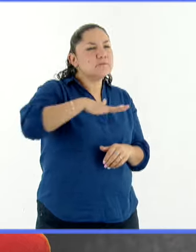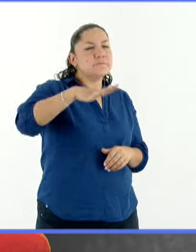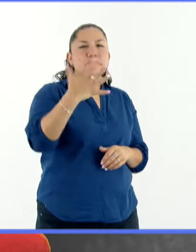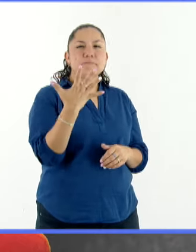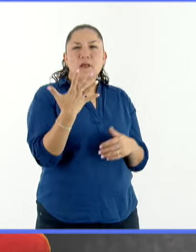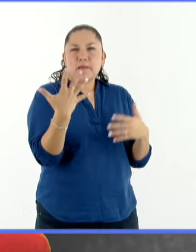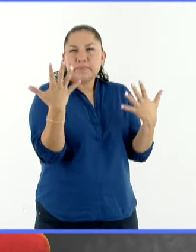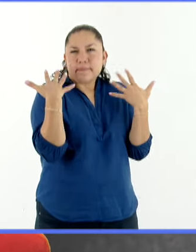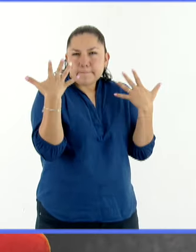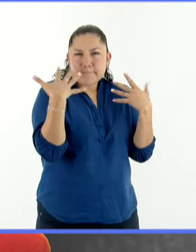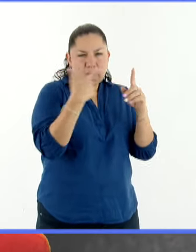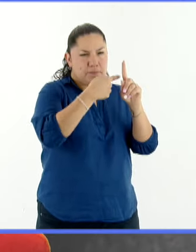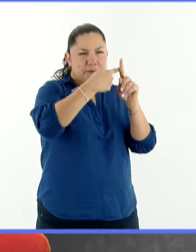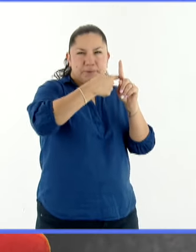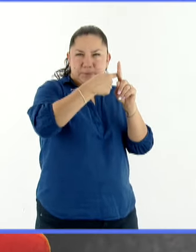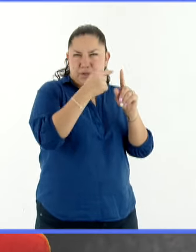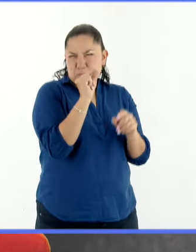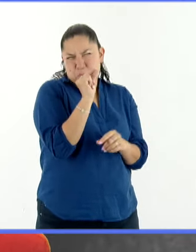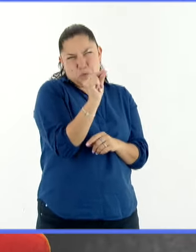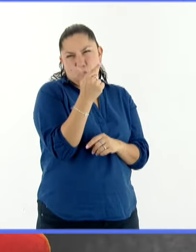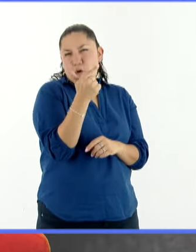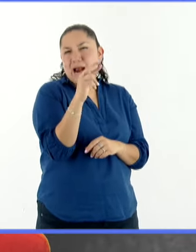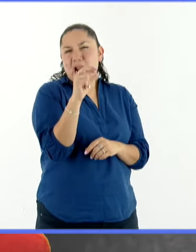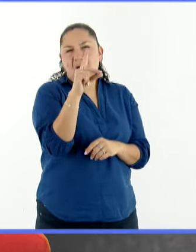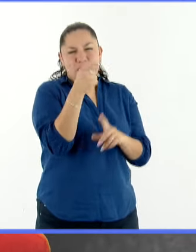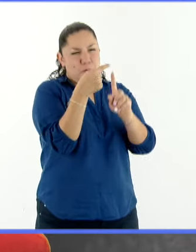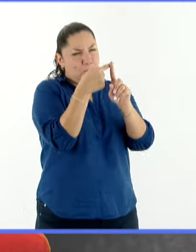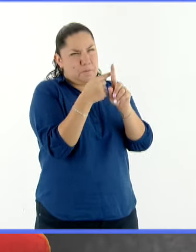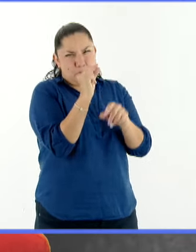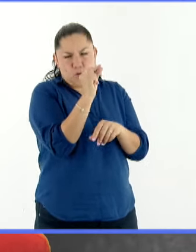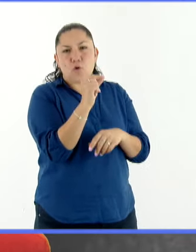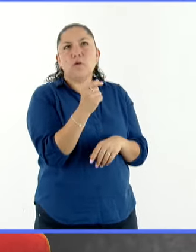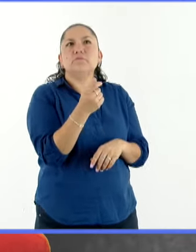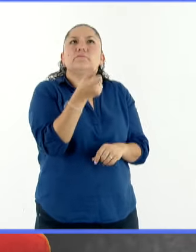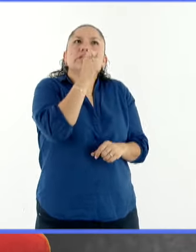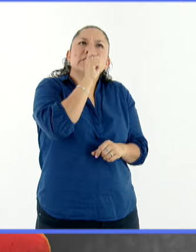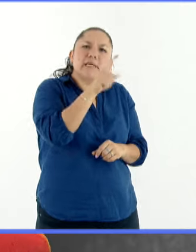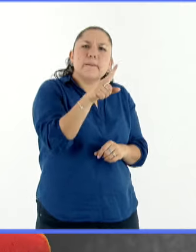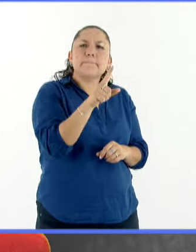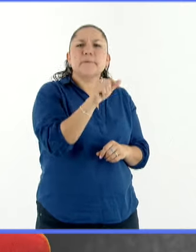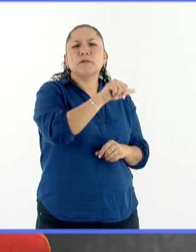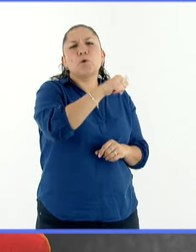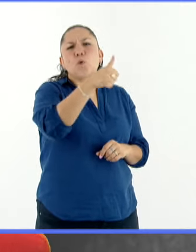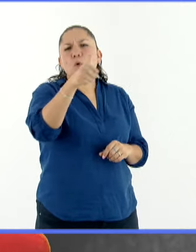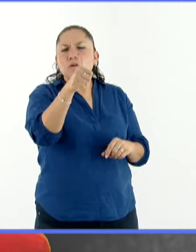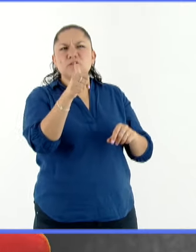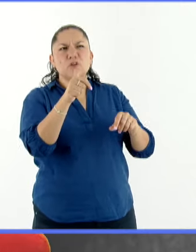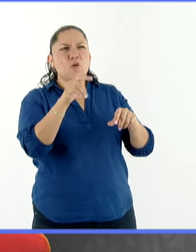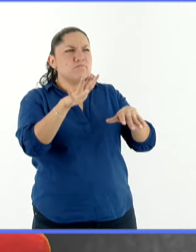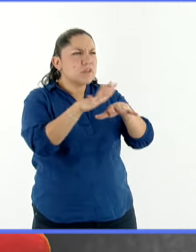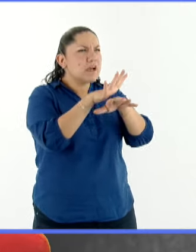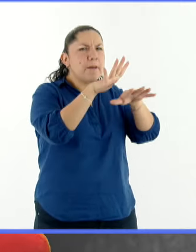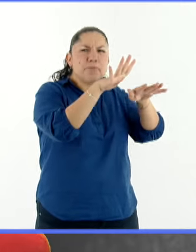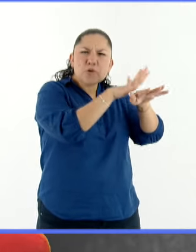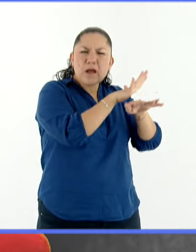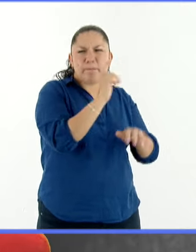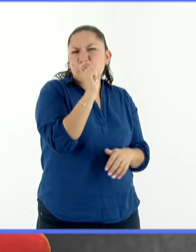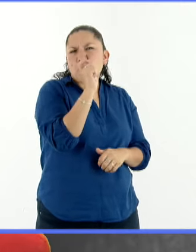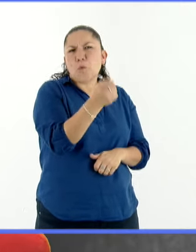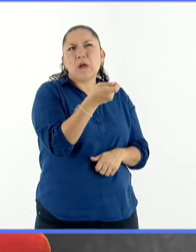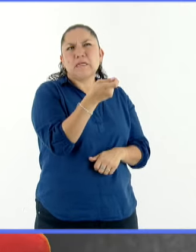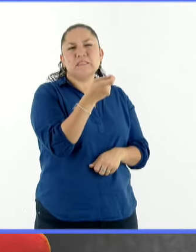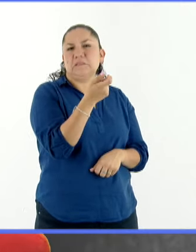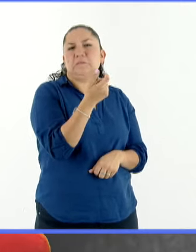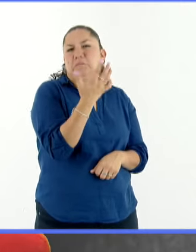grados. Hay reportes de variaciones relativamente grandes, pero hay otros factores realmente que han jugado. En general, son factores muy, muy pequeños.